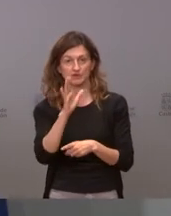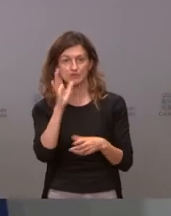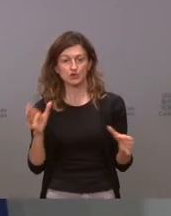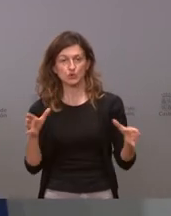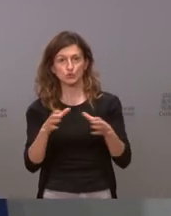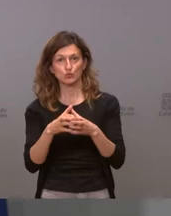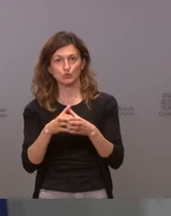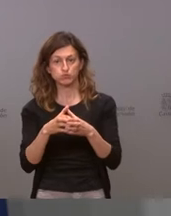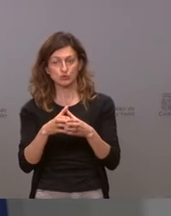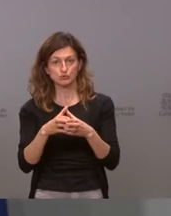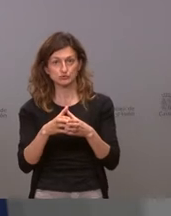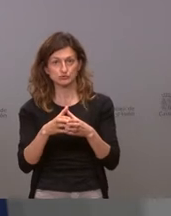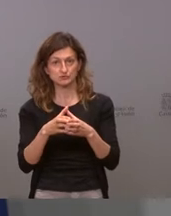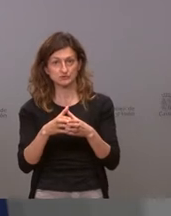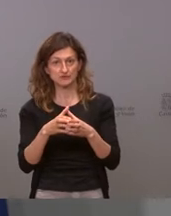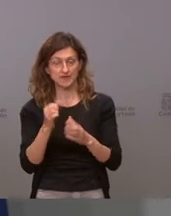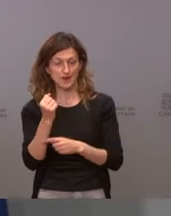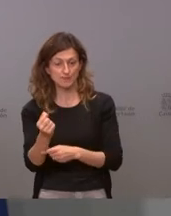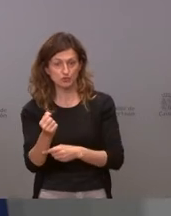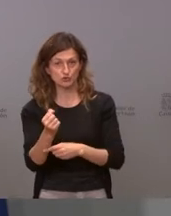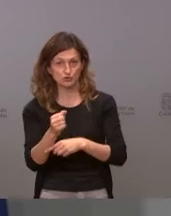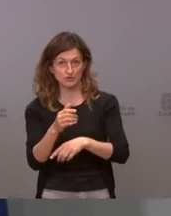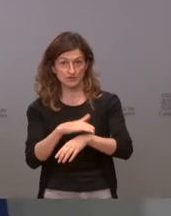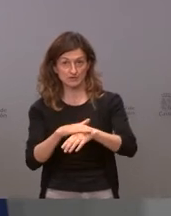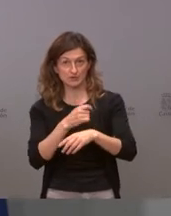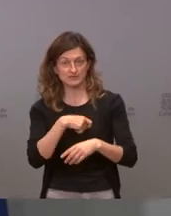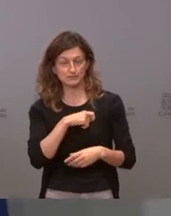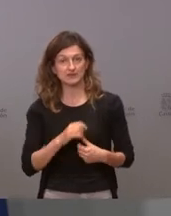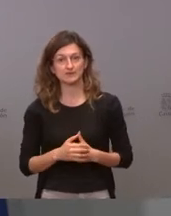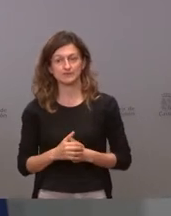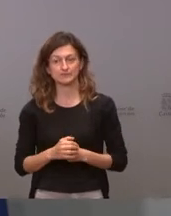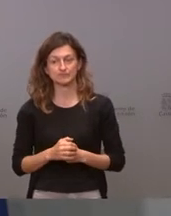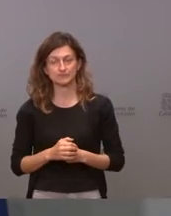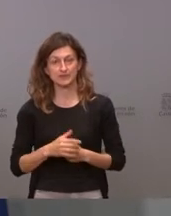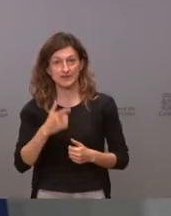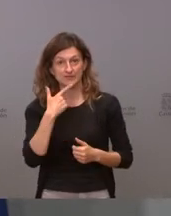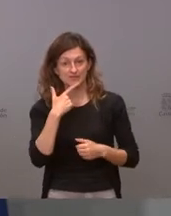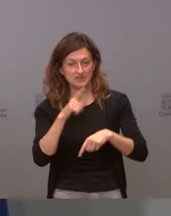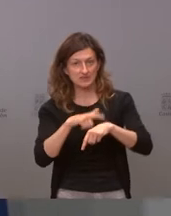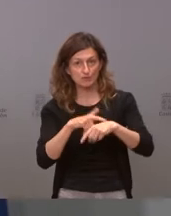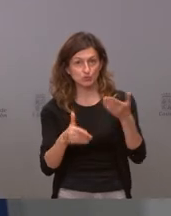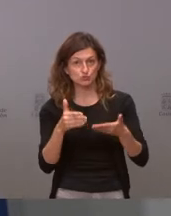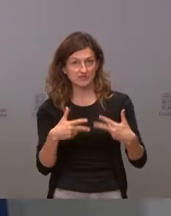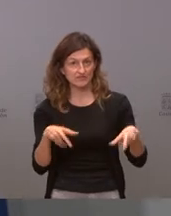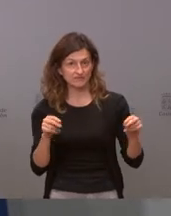que dan soporte al gobierno de la nación que este que se había acabado ya el tiempo de la justicia